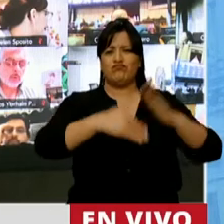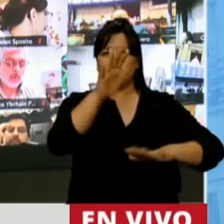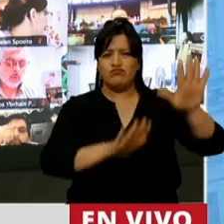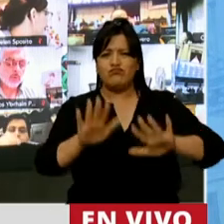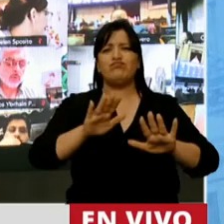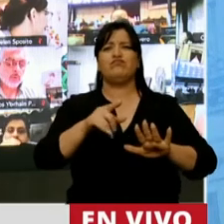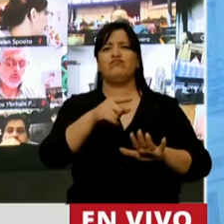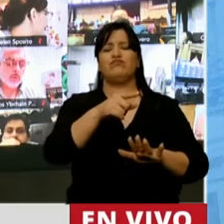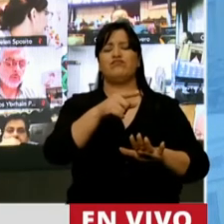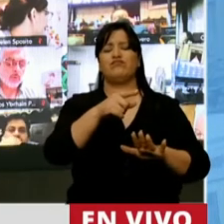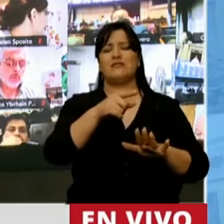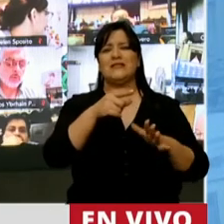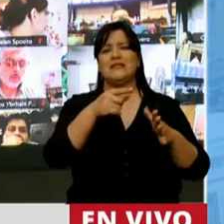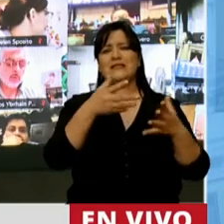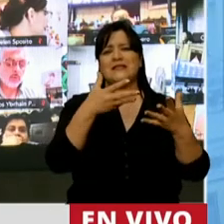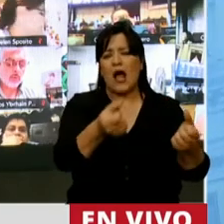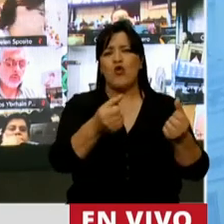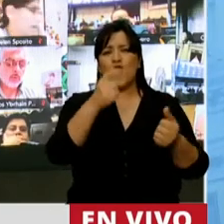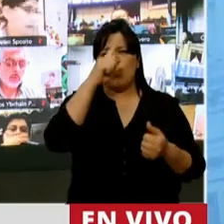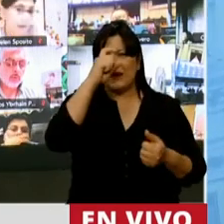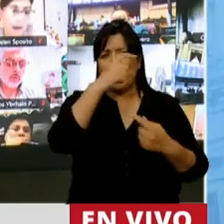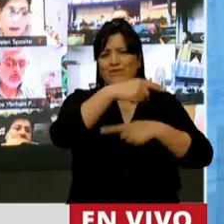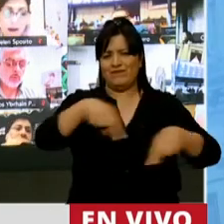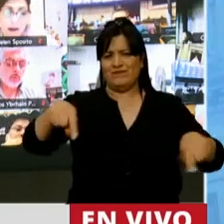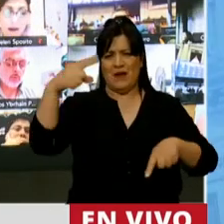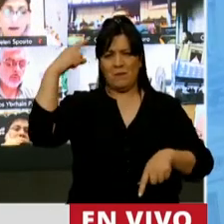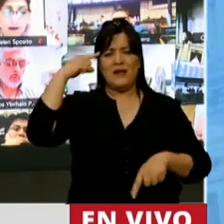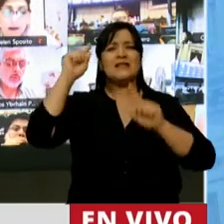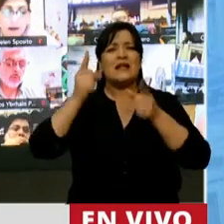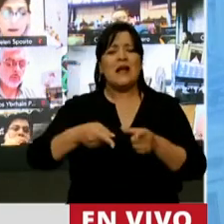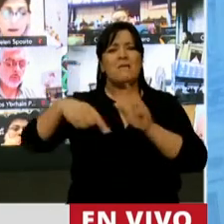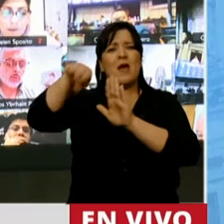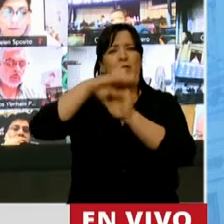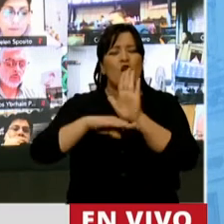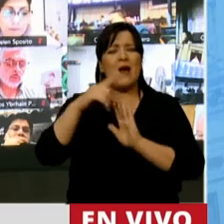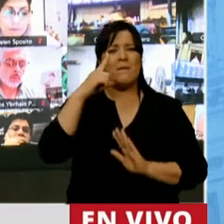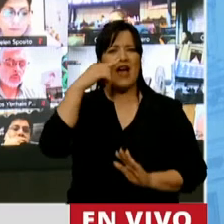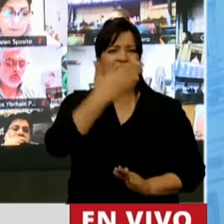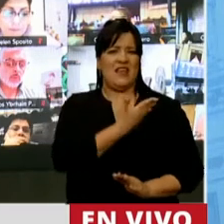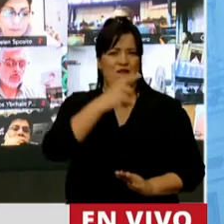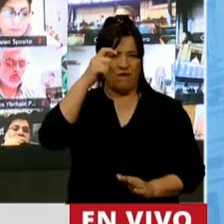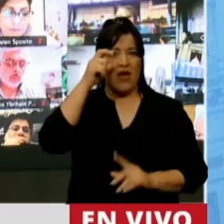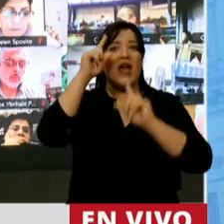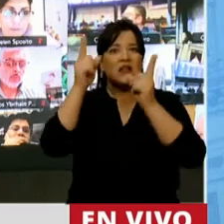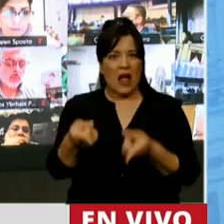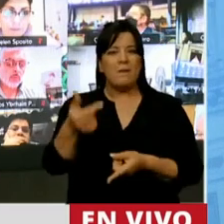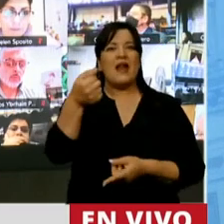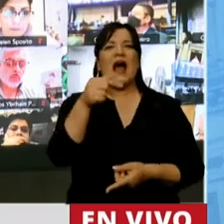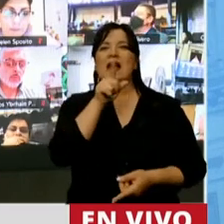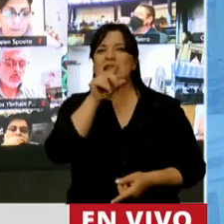Ministerio de Salud, se pensó en el programa del IFE, se pensó en la ATP para